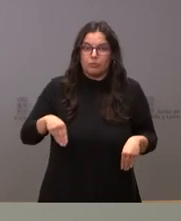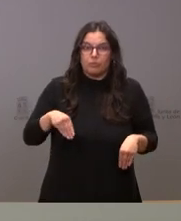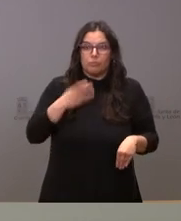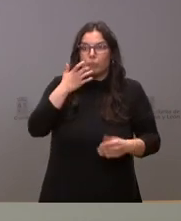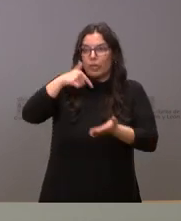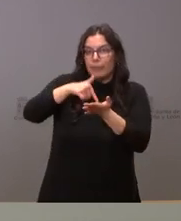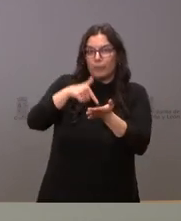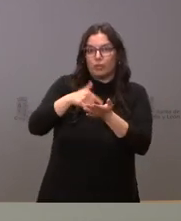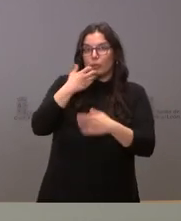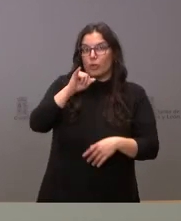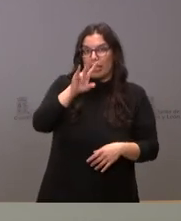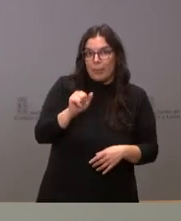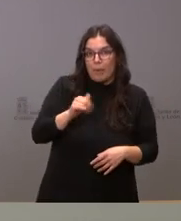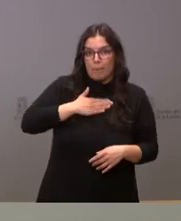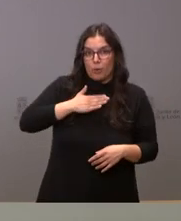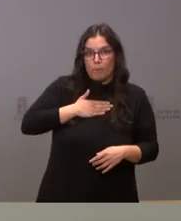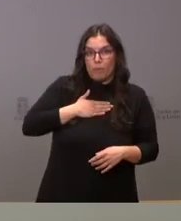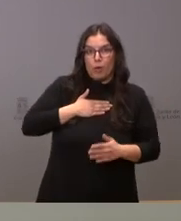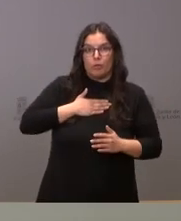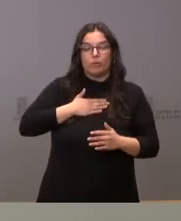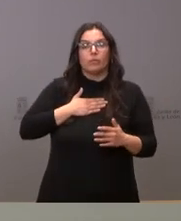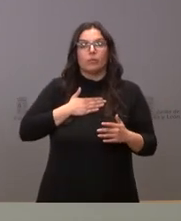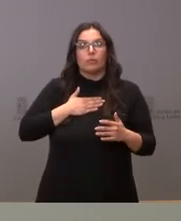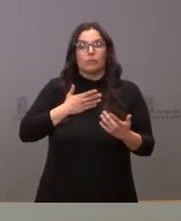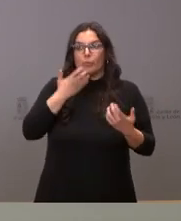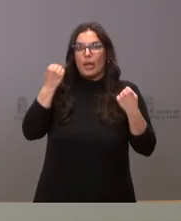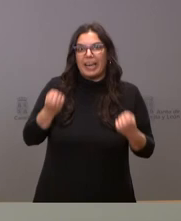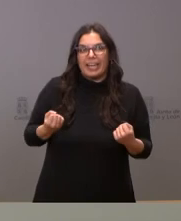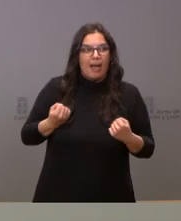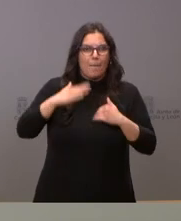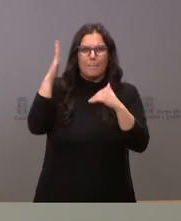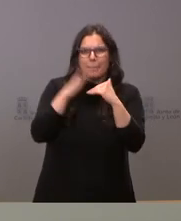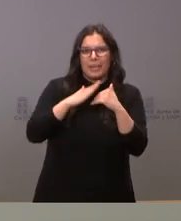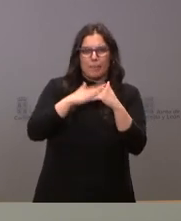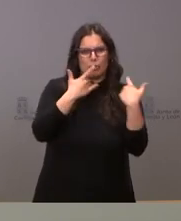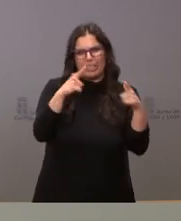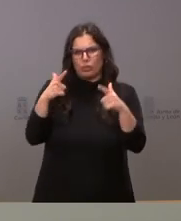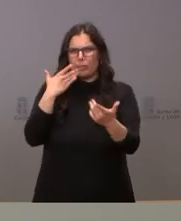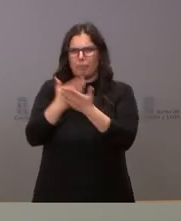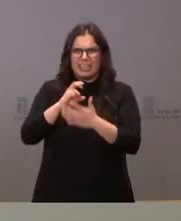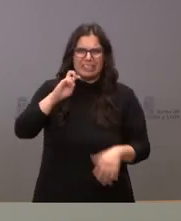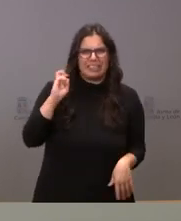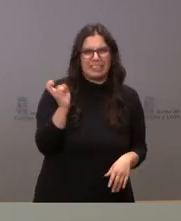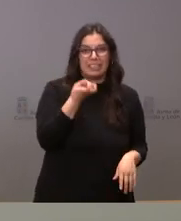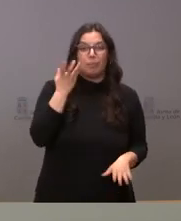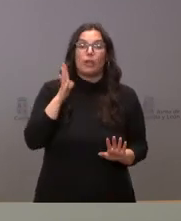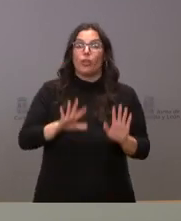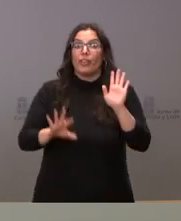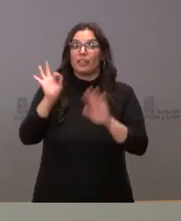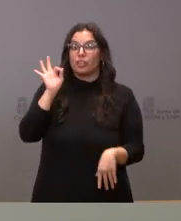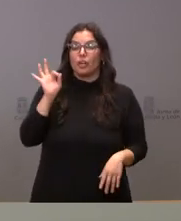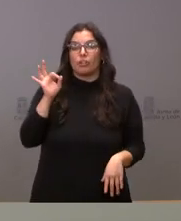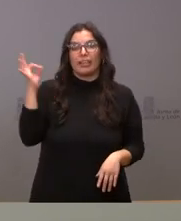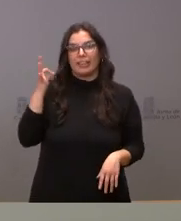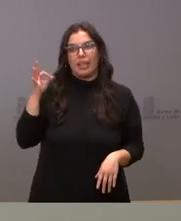como el IVA y pasar al IVA súper reducido de la energía que es una demanda de muchísimos sectores pero que esta decisión la tiene que